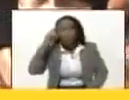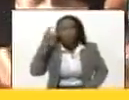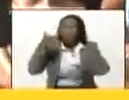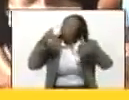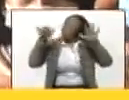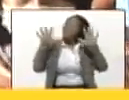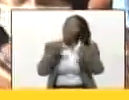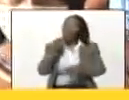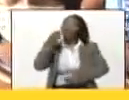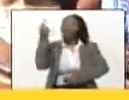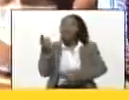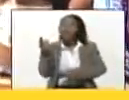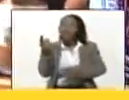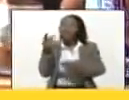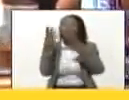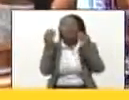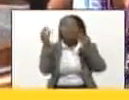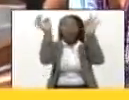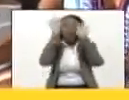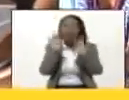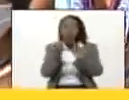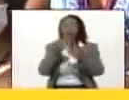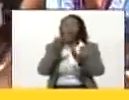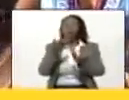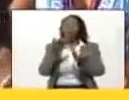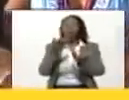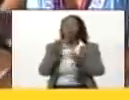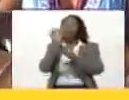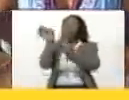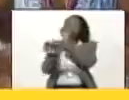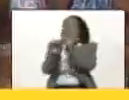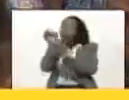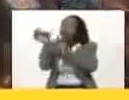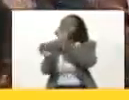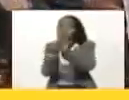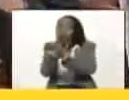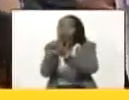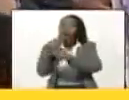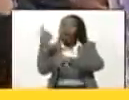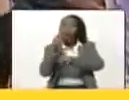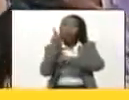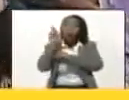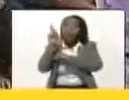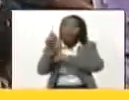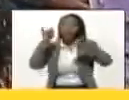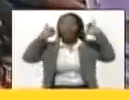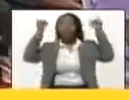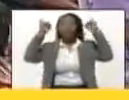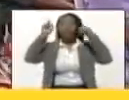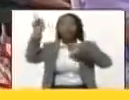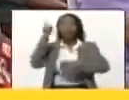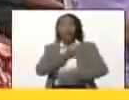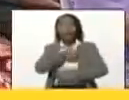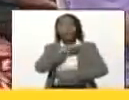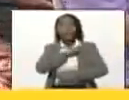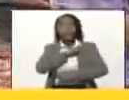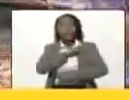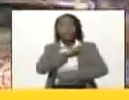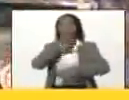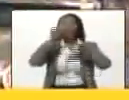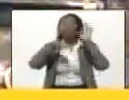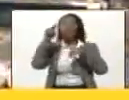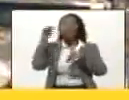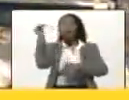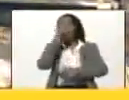dicho de múltiples maneras, que el solo hecho de que ellos celebran en España el